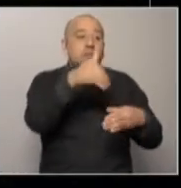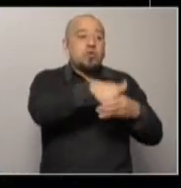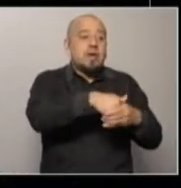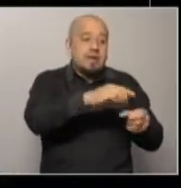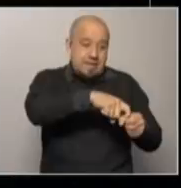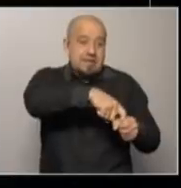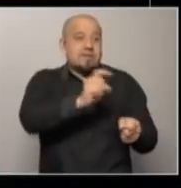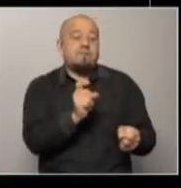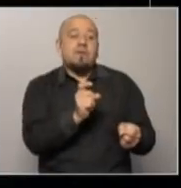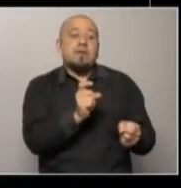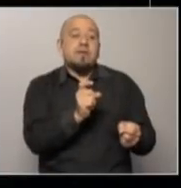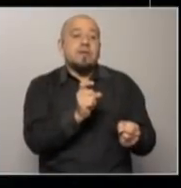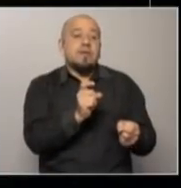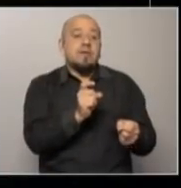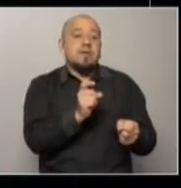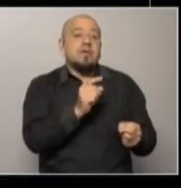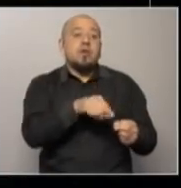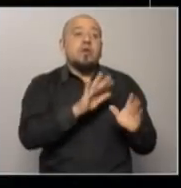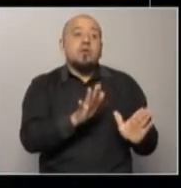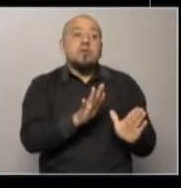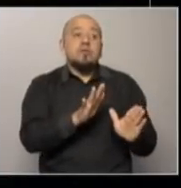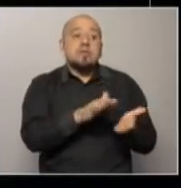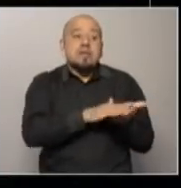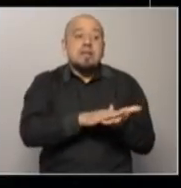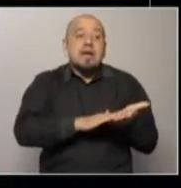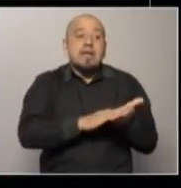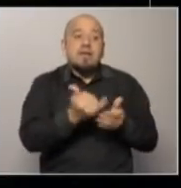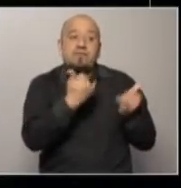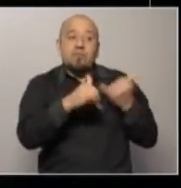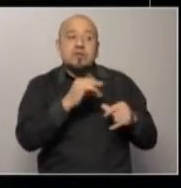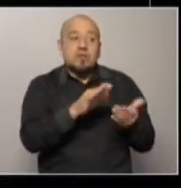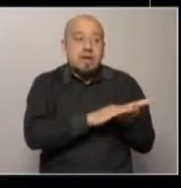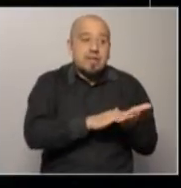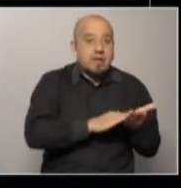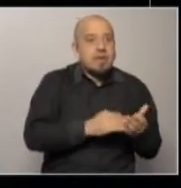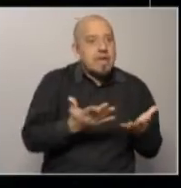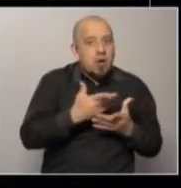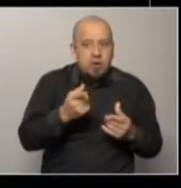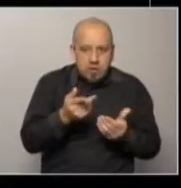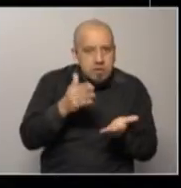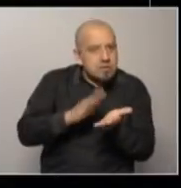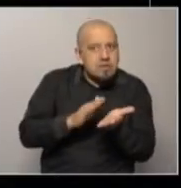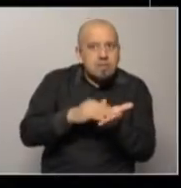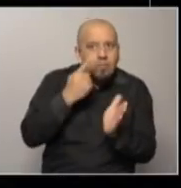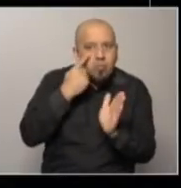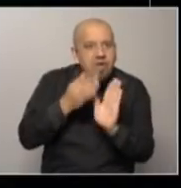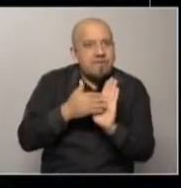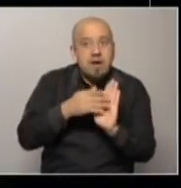en blanco sin esta información que con esta, ¿no? Y sobre todo cuando hay dos